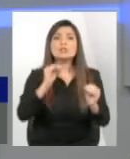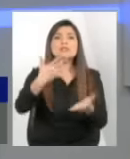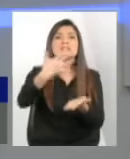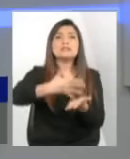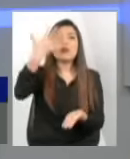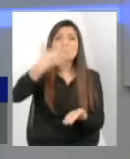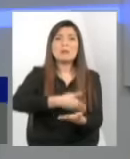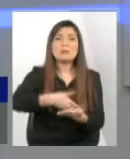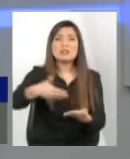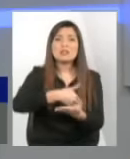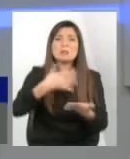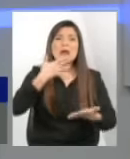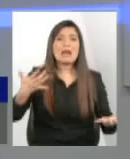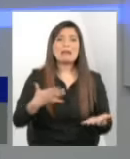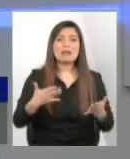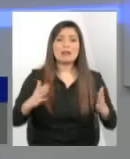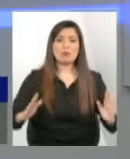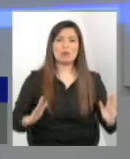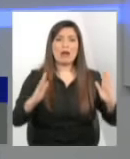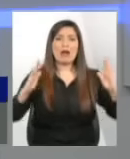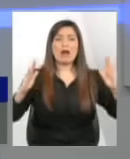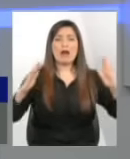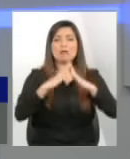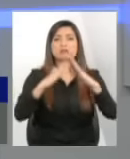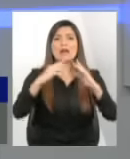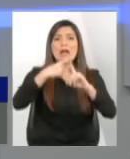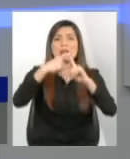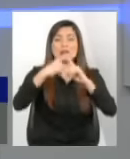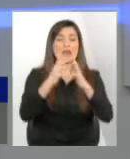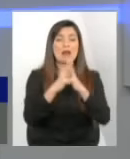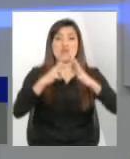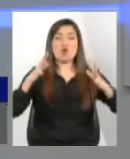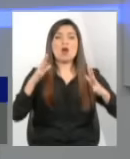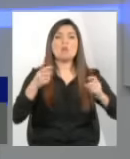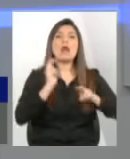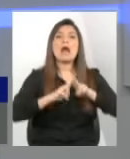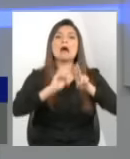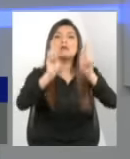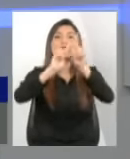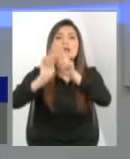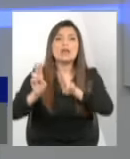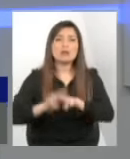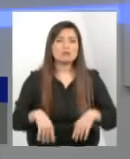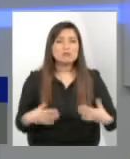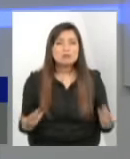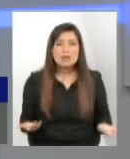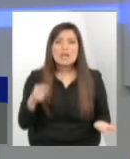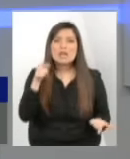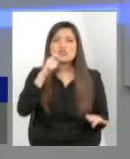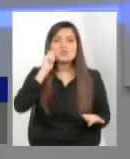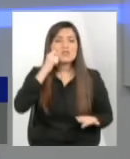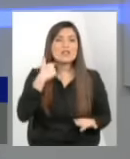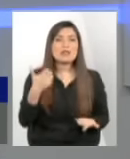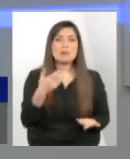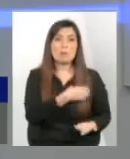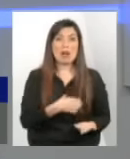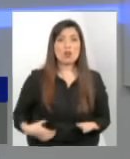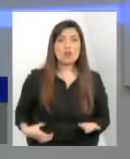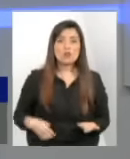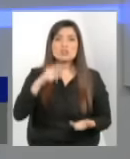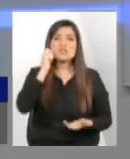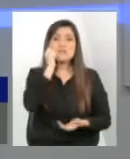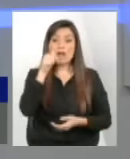millones para restaurar una catedral eso indica que para el gobierno donde están los votos